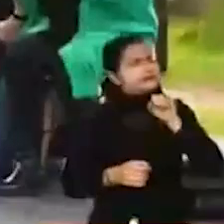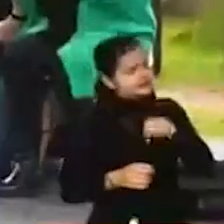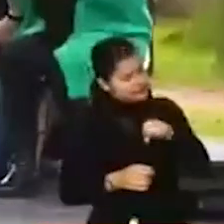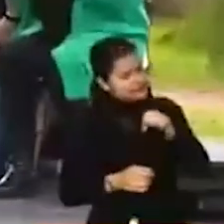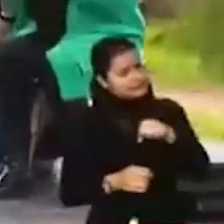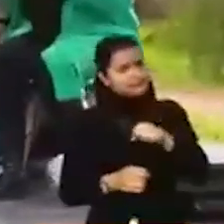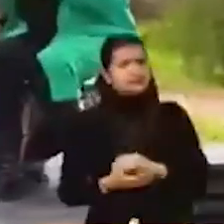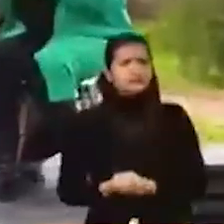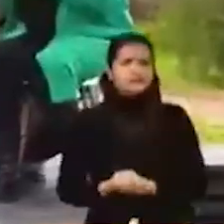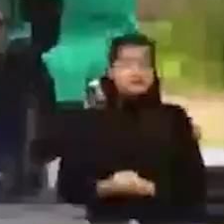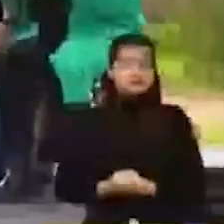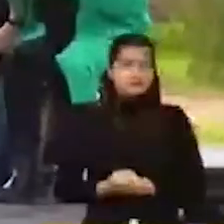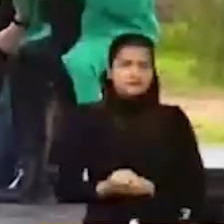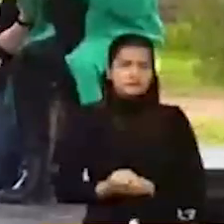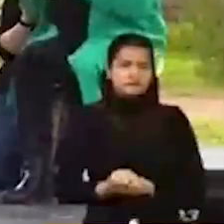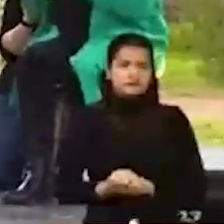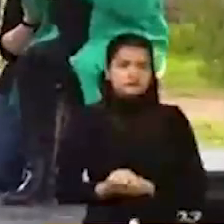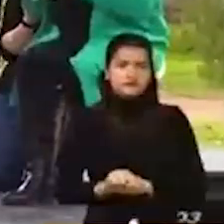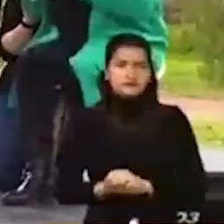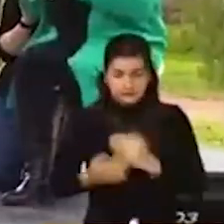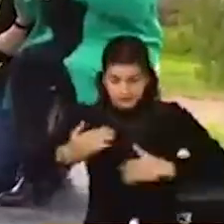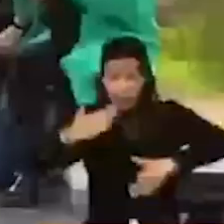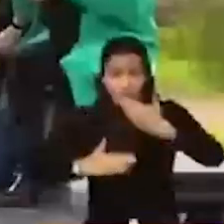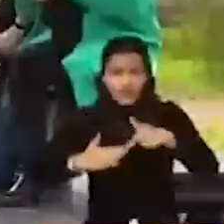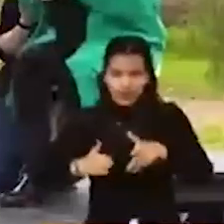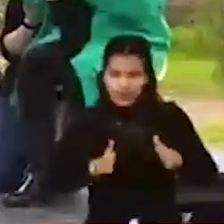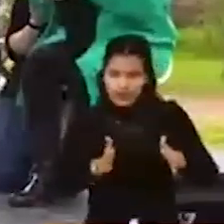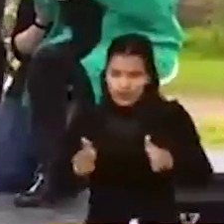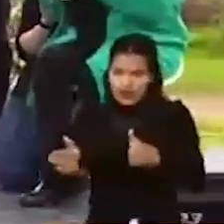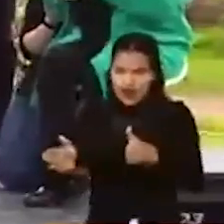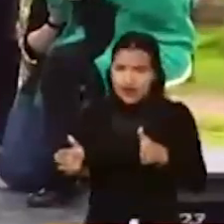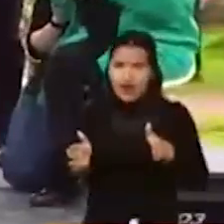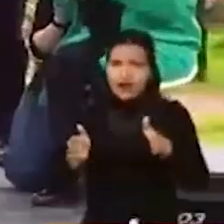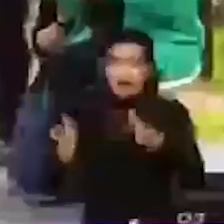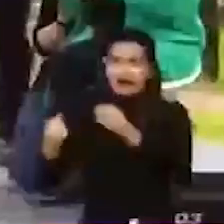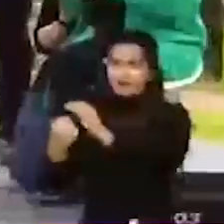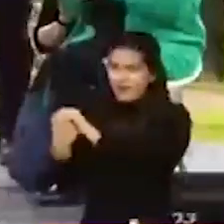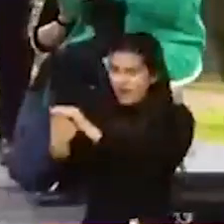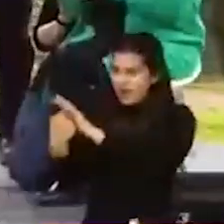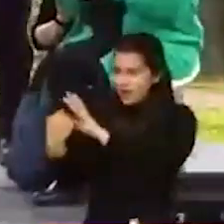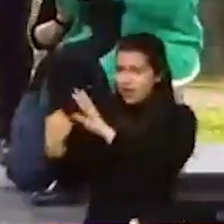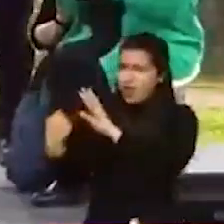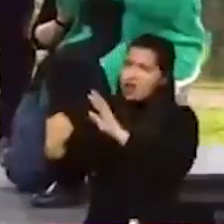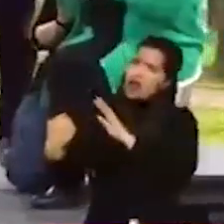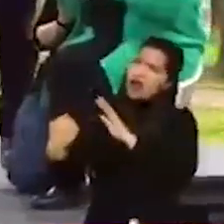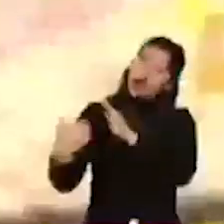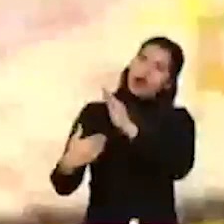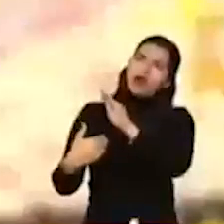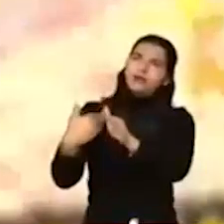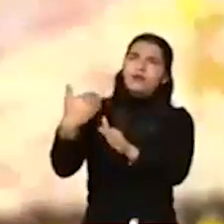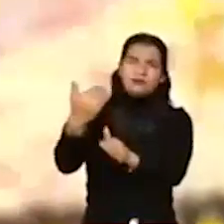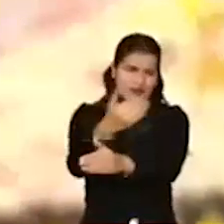Vamos a empezar este camino, ¿cierto? Y llegar al momento que podemos llegar a ese abrazo. Sí,